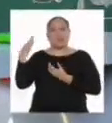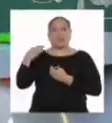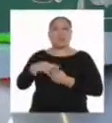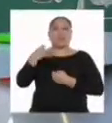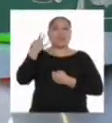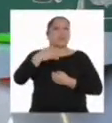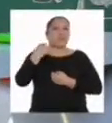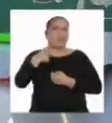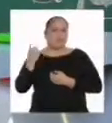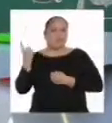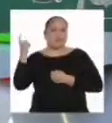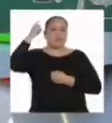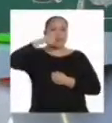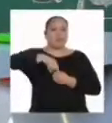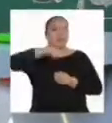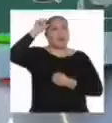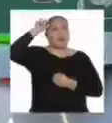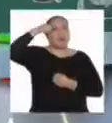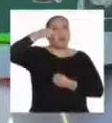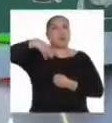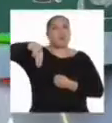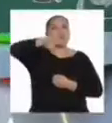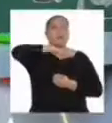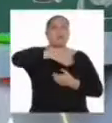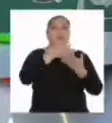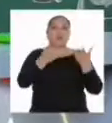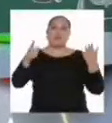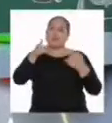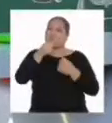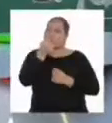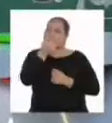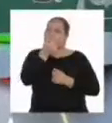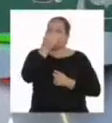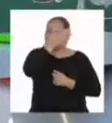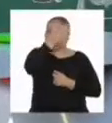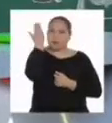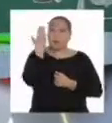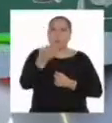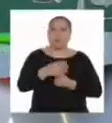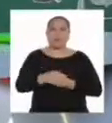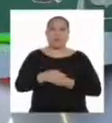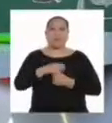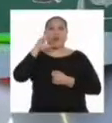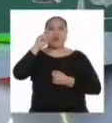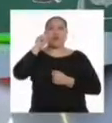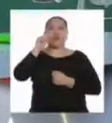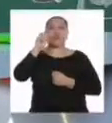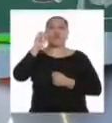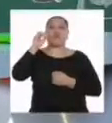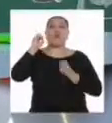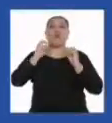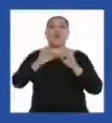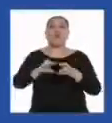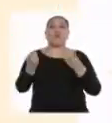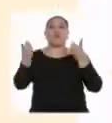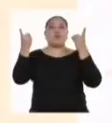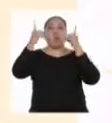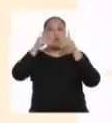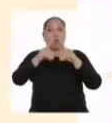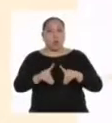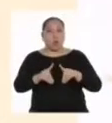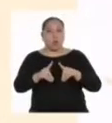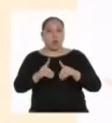Siempre estaré disponible para recordarles aquellas cosas que están por olvidar. El costo de oportunidad es cuando